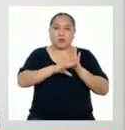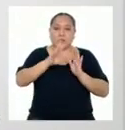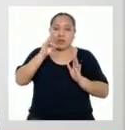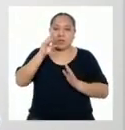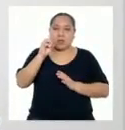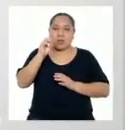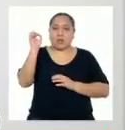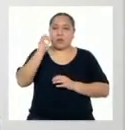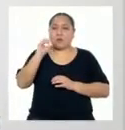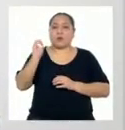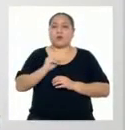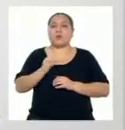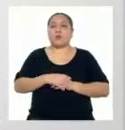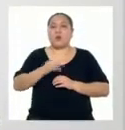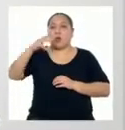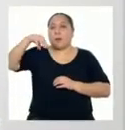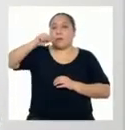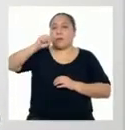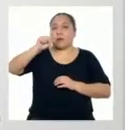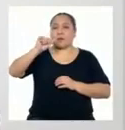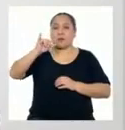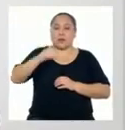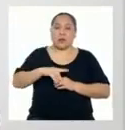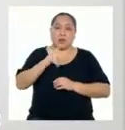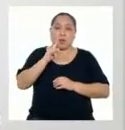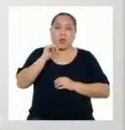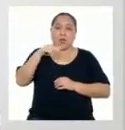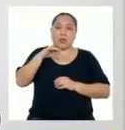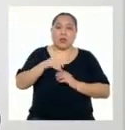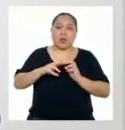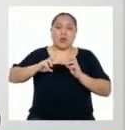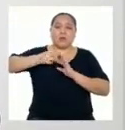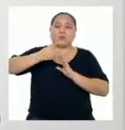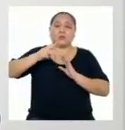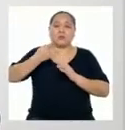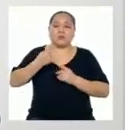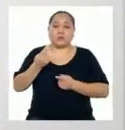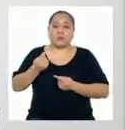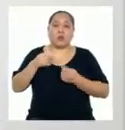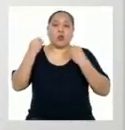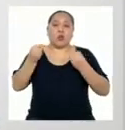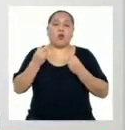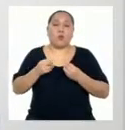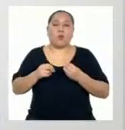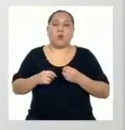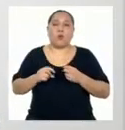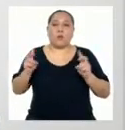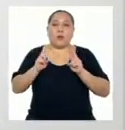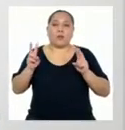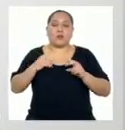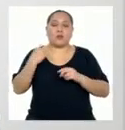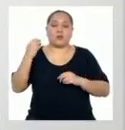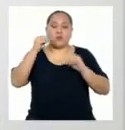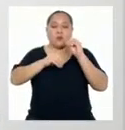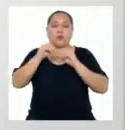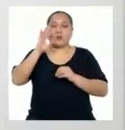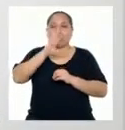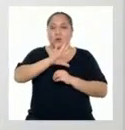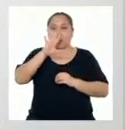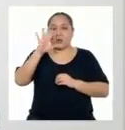% En Masai Kenia Pudieron duplicar El rendimiento De los vegetales Aplicando Solo el 55